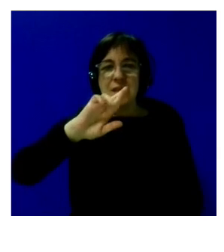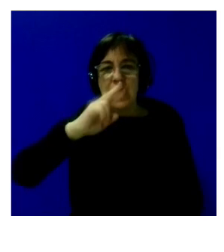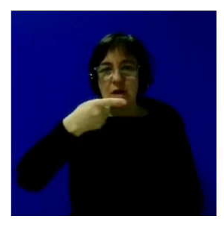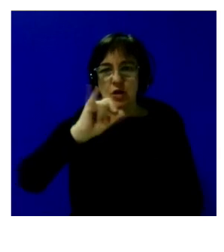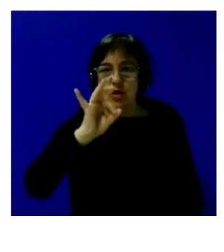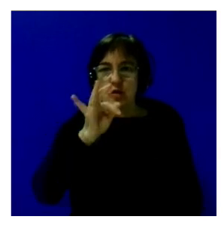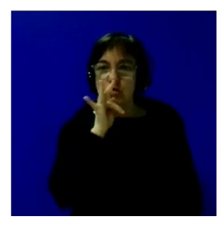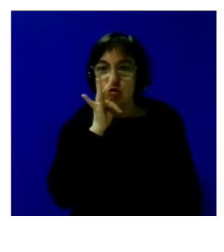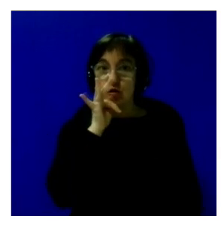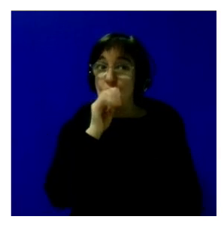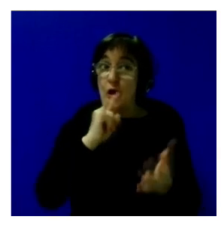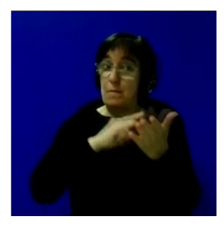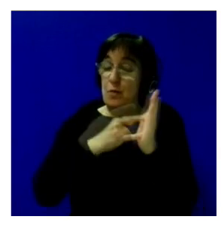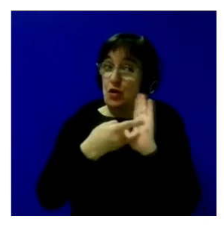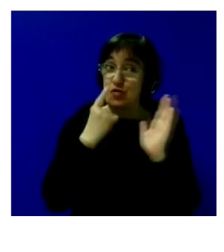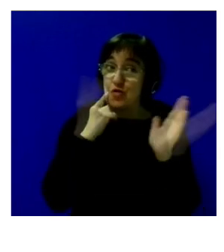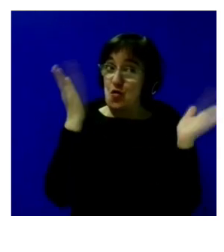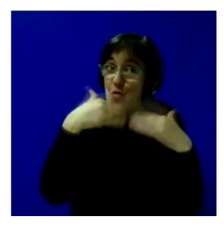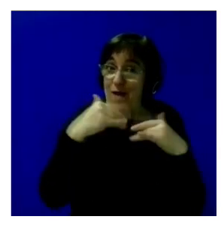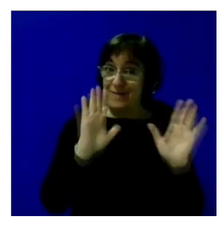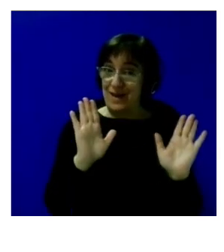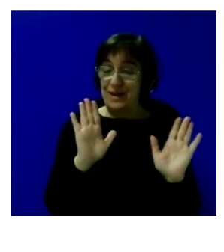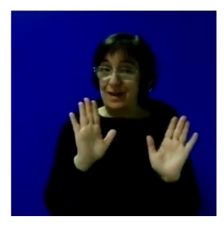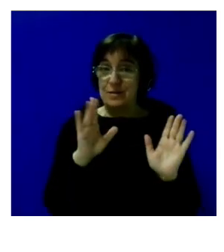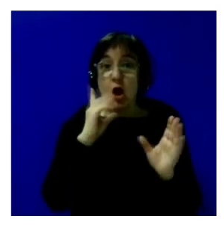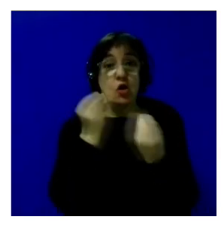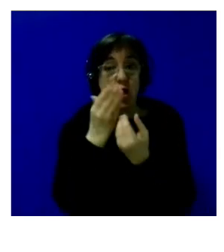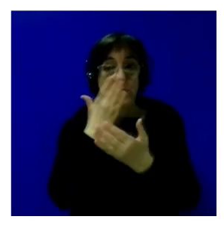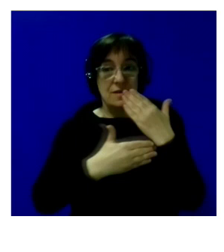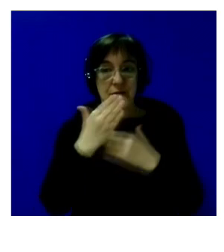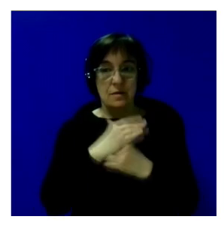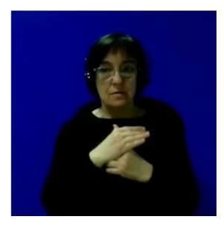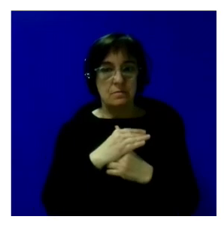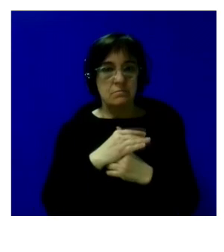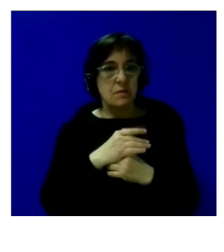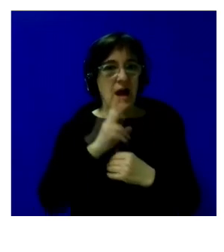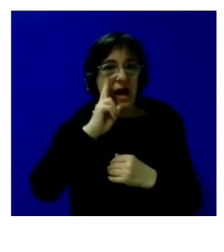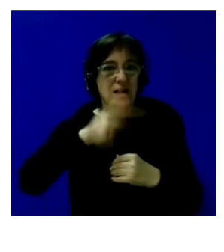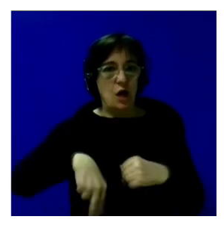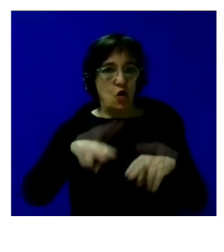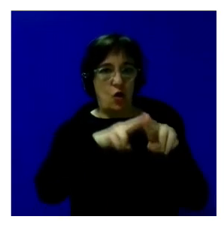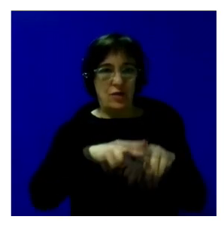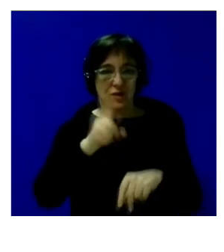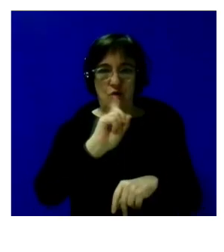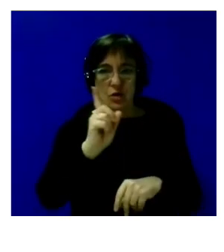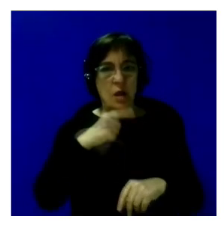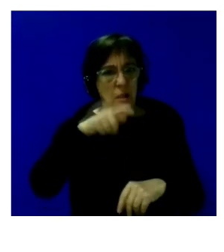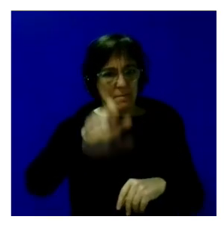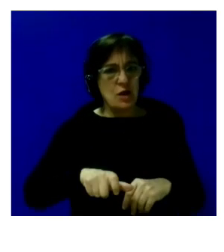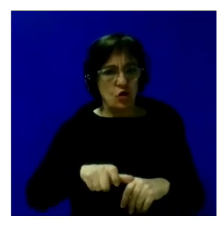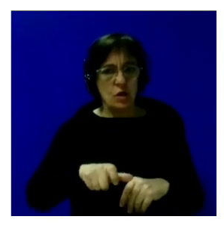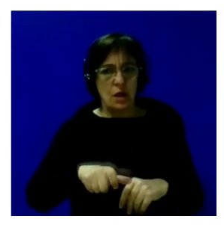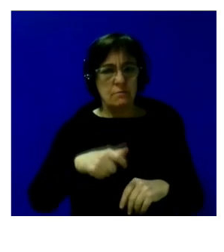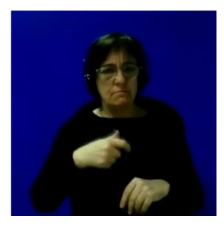todavía el retoma de tu vida no existía con discapacidad sin reconocer porque a pesar de que esta persona había pasado